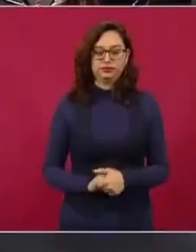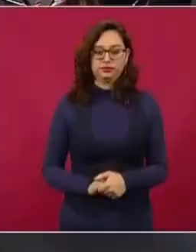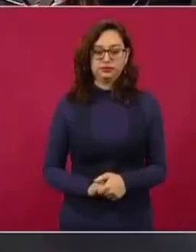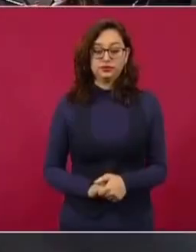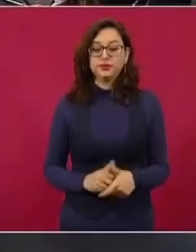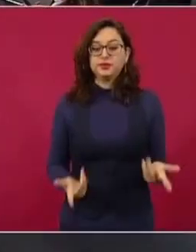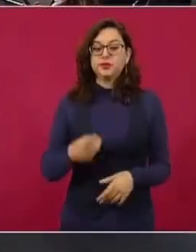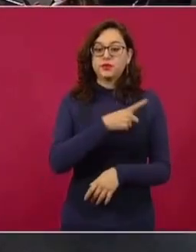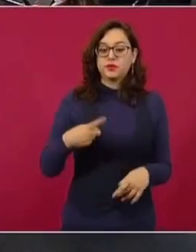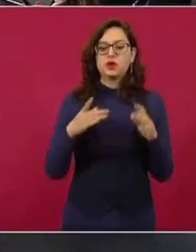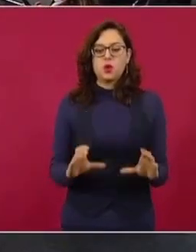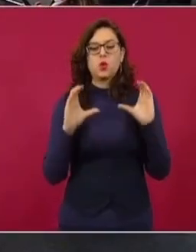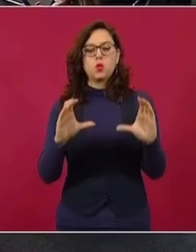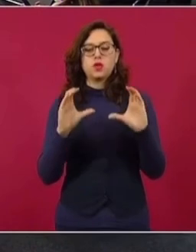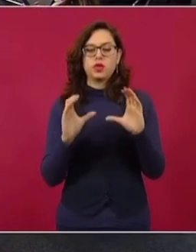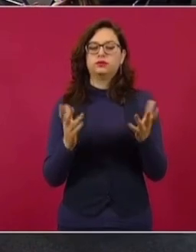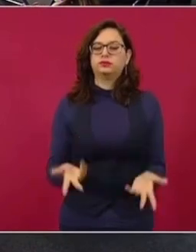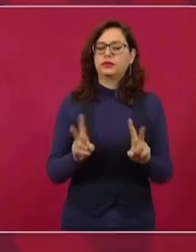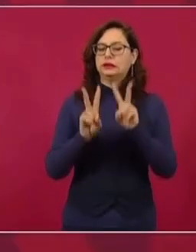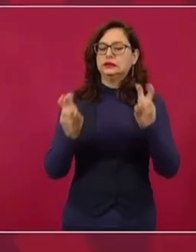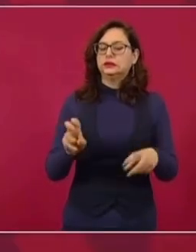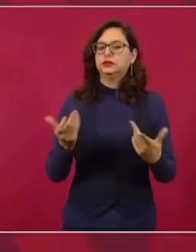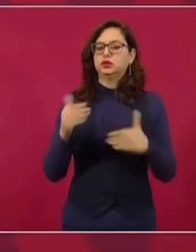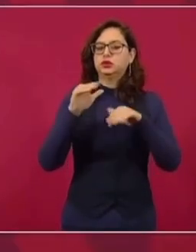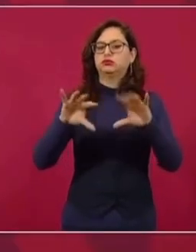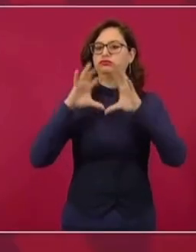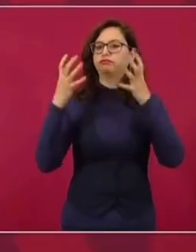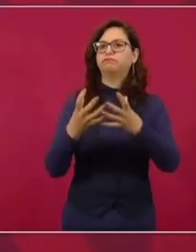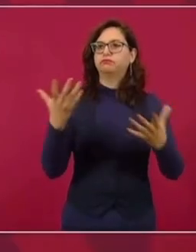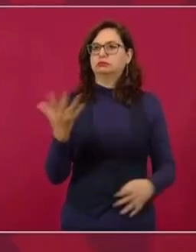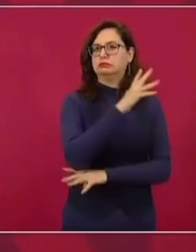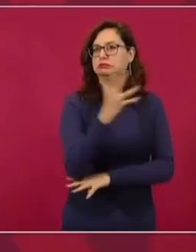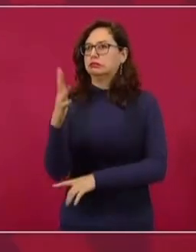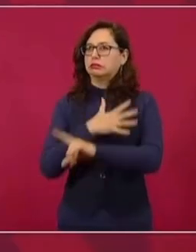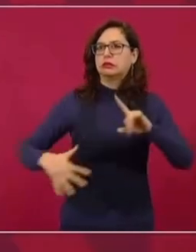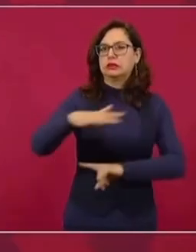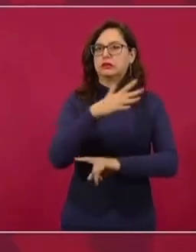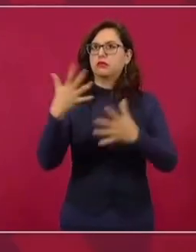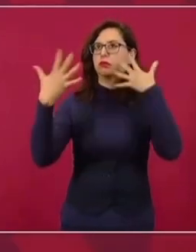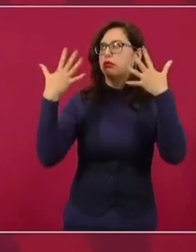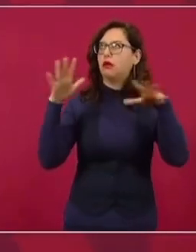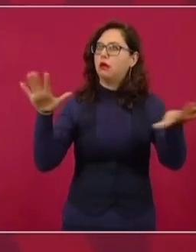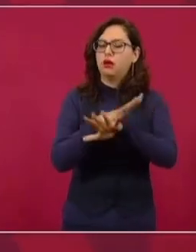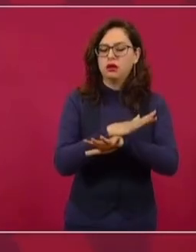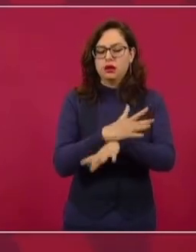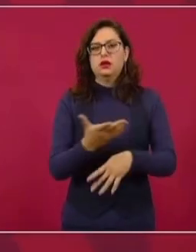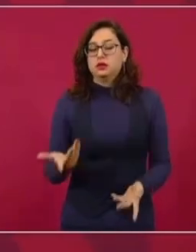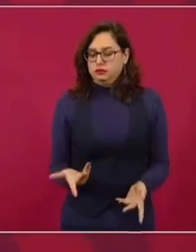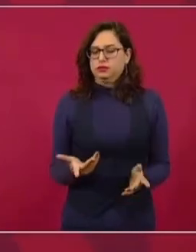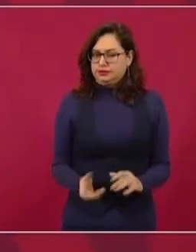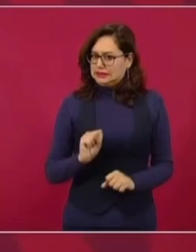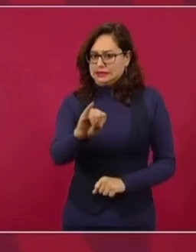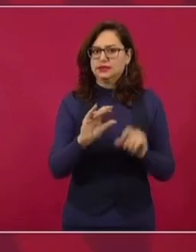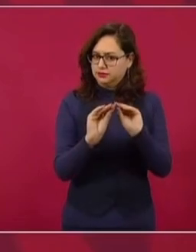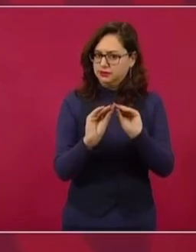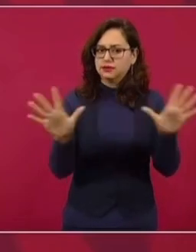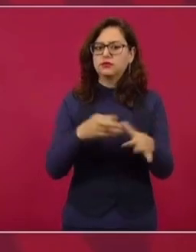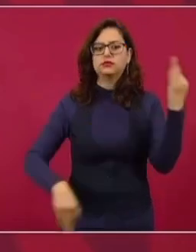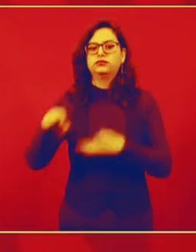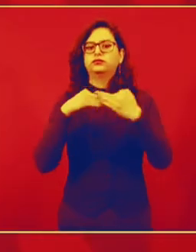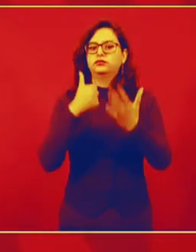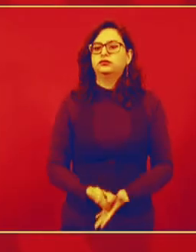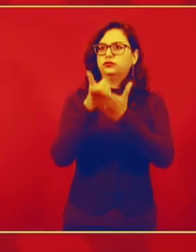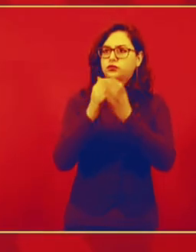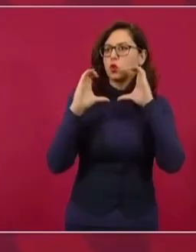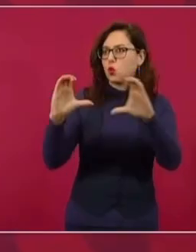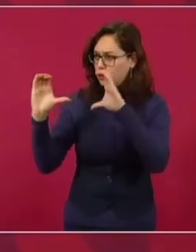climático o enfrentar el problema del cambio climático. Desde luego, tenemos todos que ayudar a tener un ambiente más sano, pero también